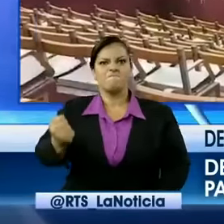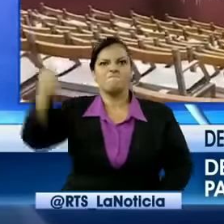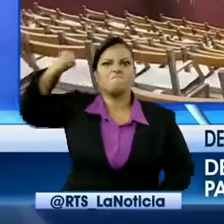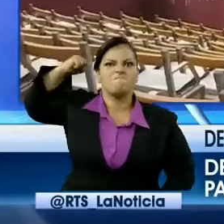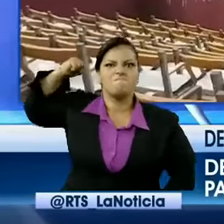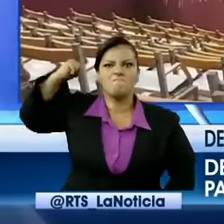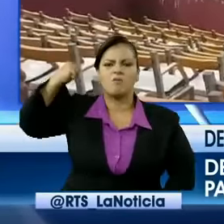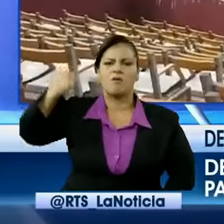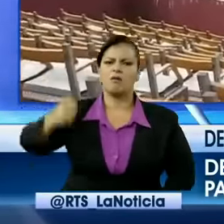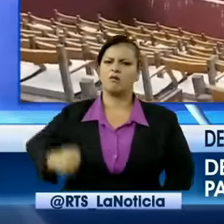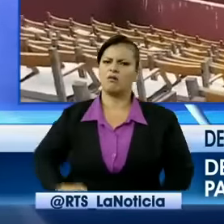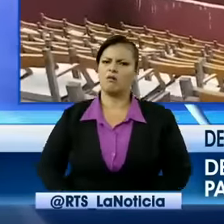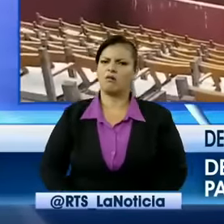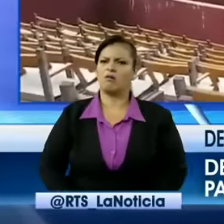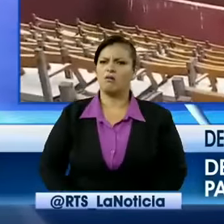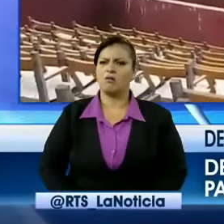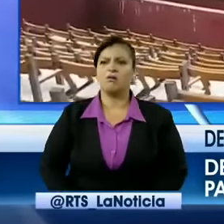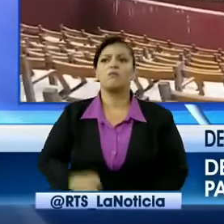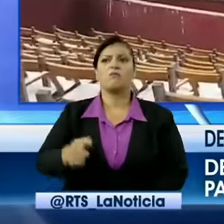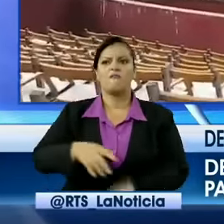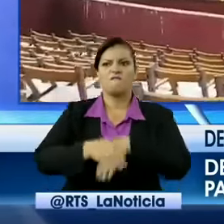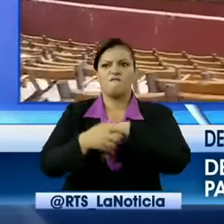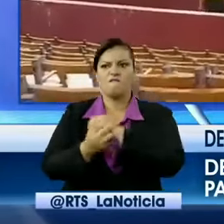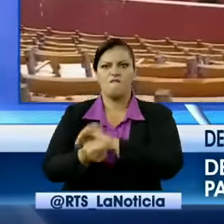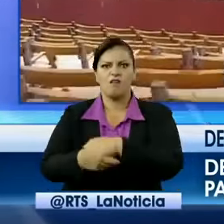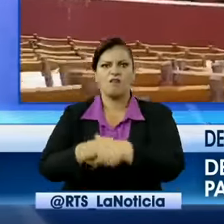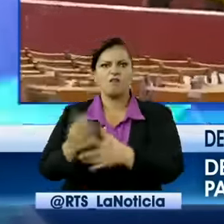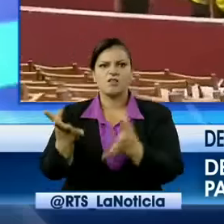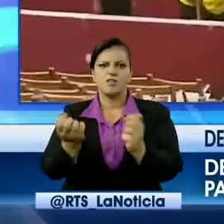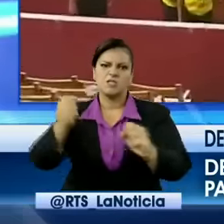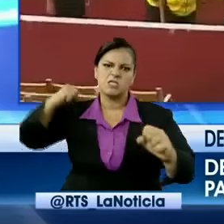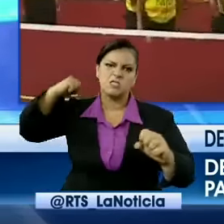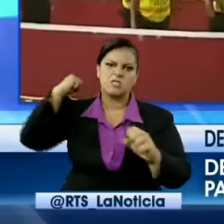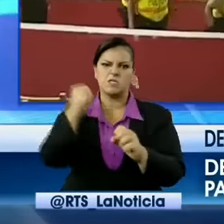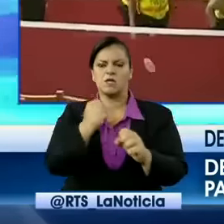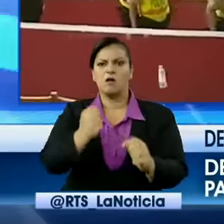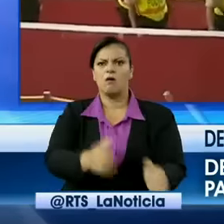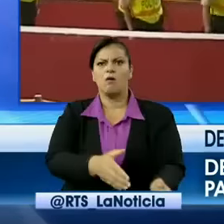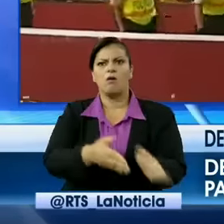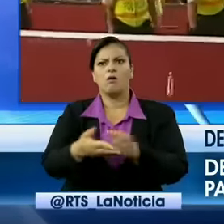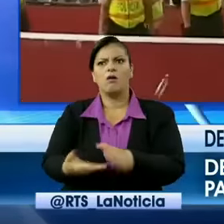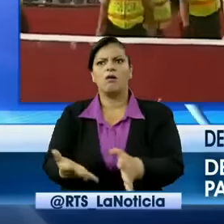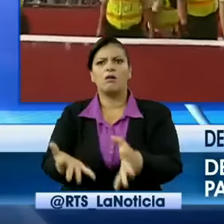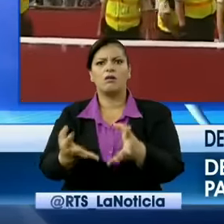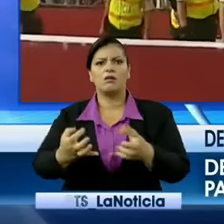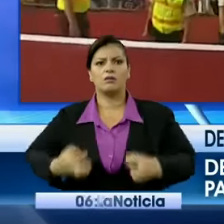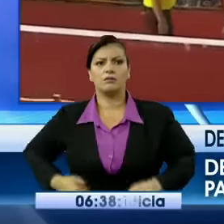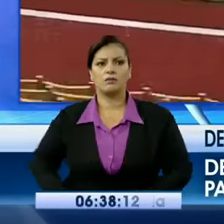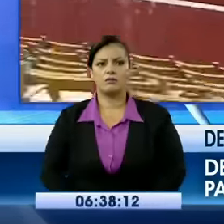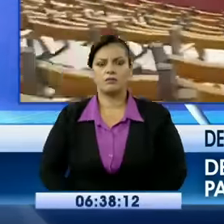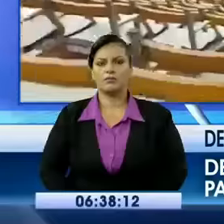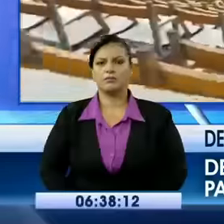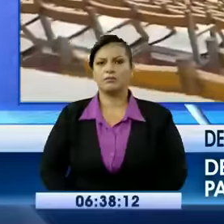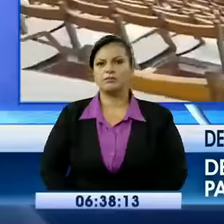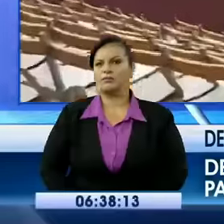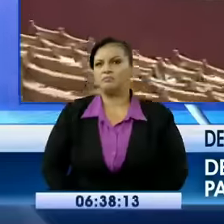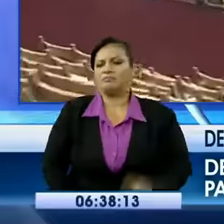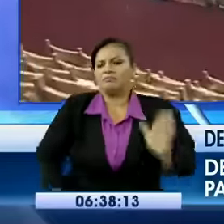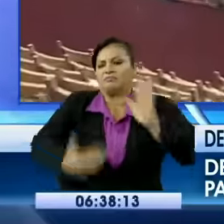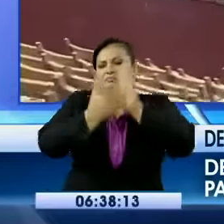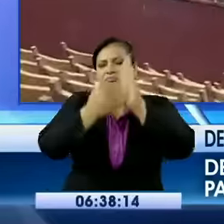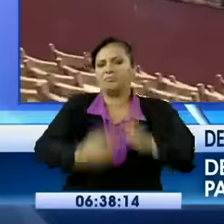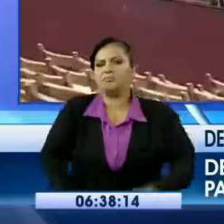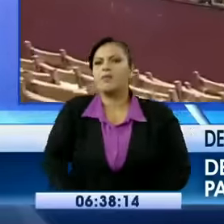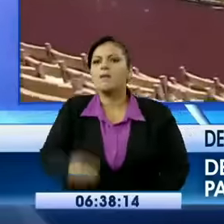piedras. Ahí hay tentativa de asesinato y me permito decirlo con todas sus letras. Porque tú, si le lanzas un piedrazo en la